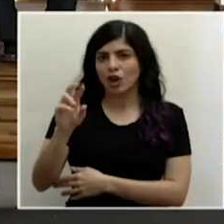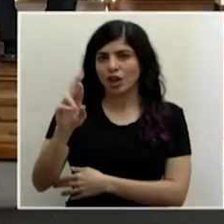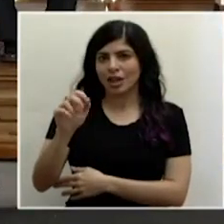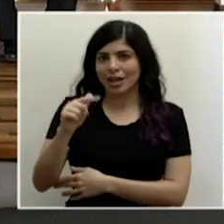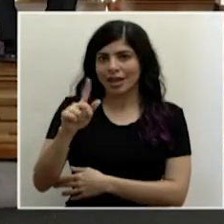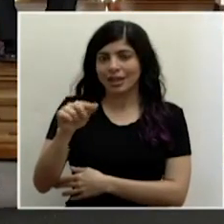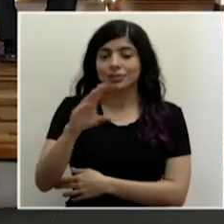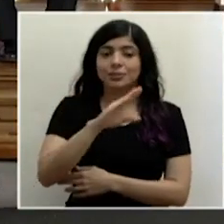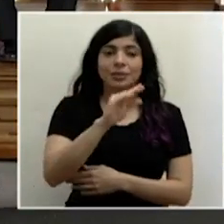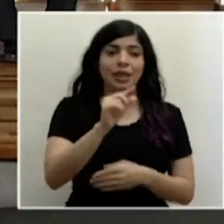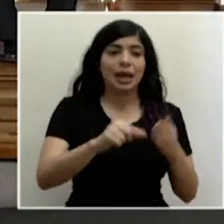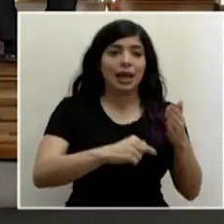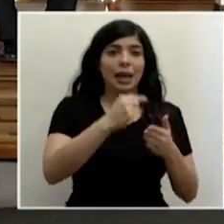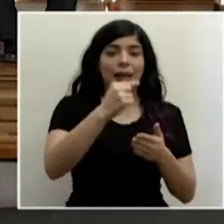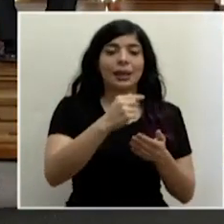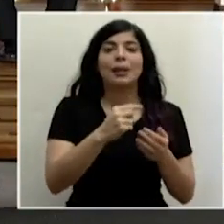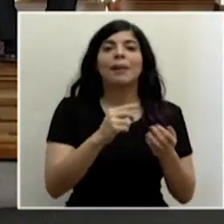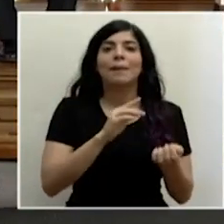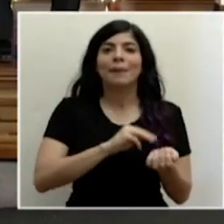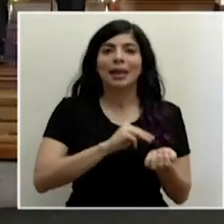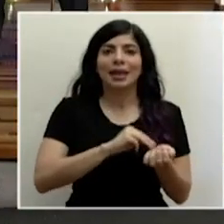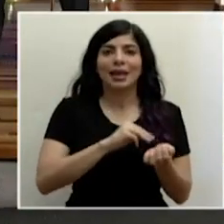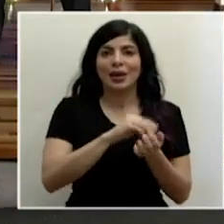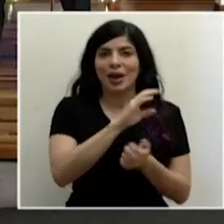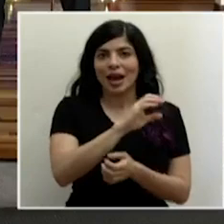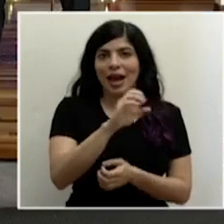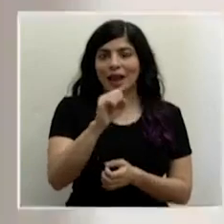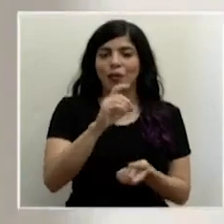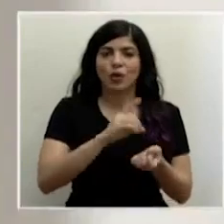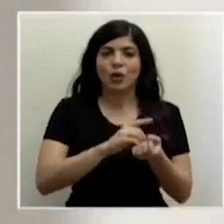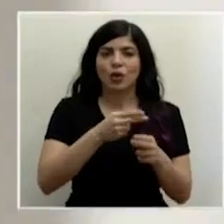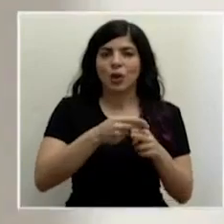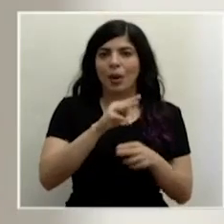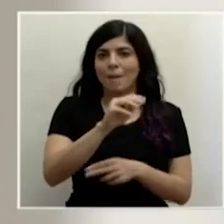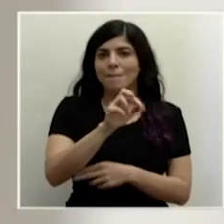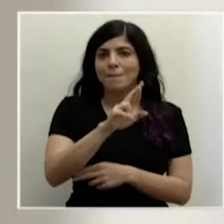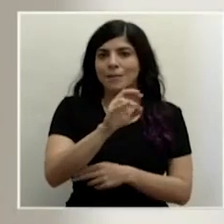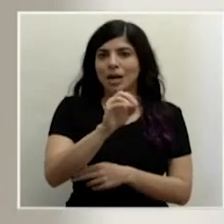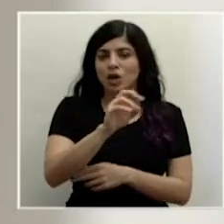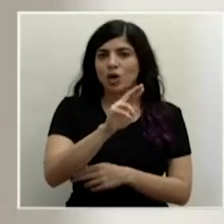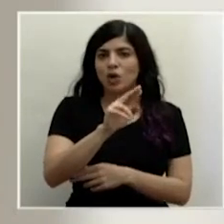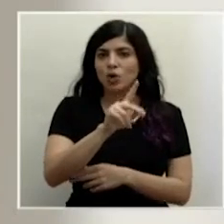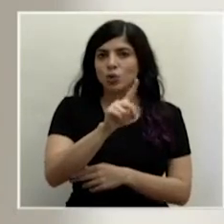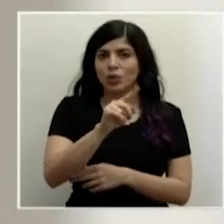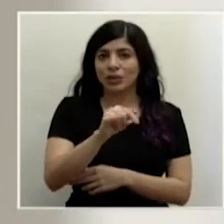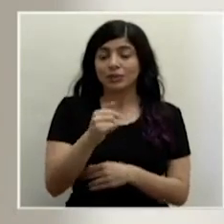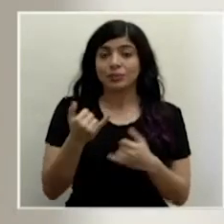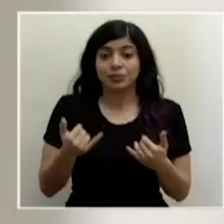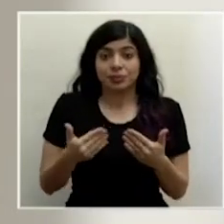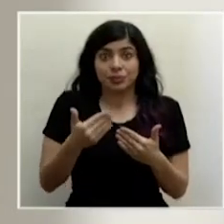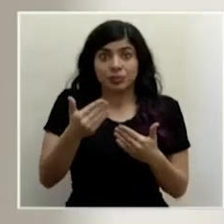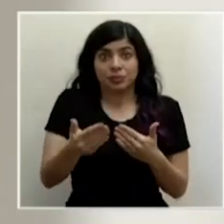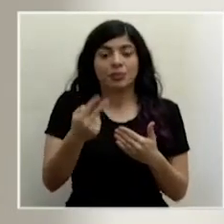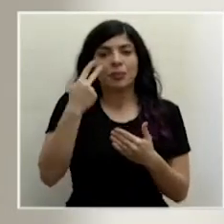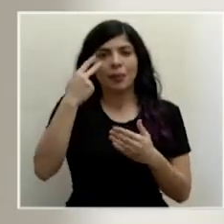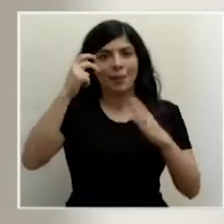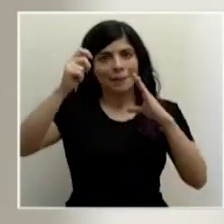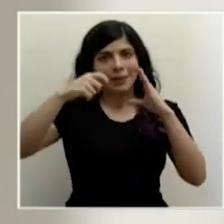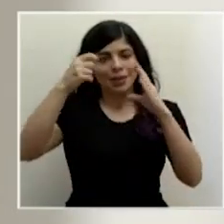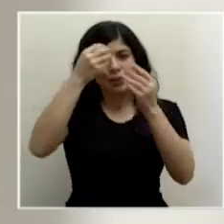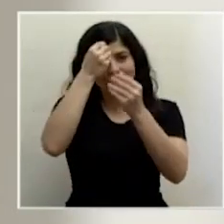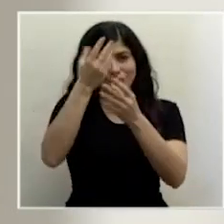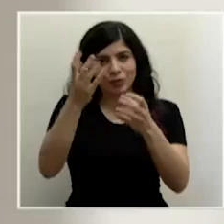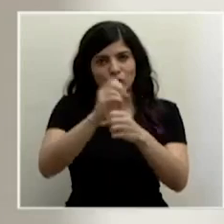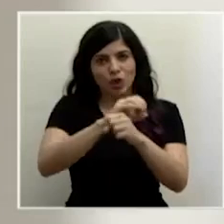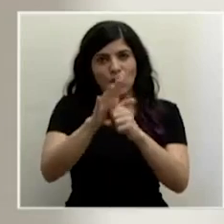Caja Costavicense de Seguro Social, el doctor Mario Ruiz. A continuación veremos el video con el reporte del COVID